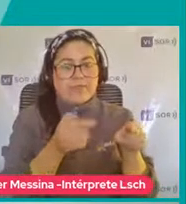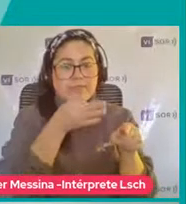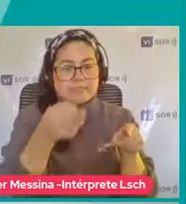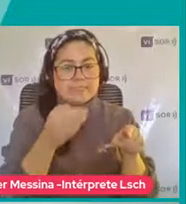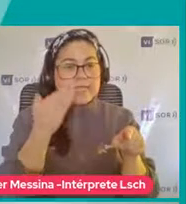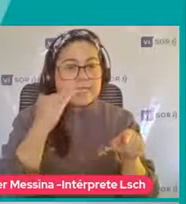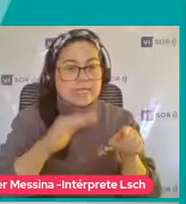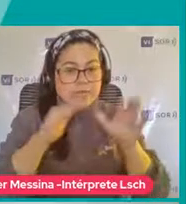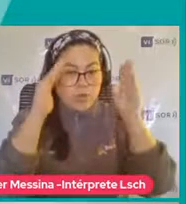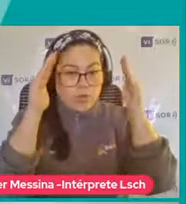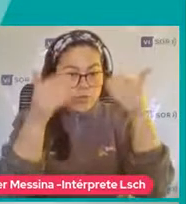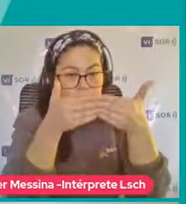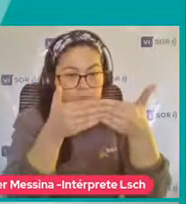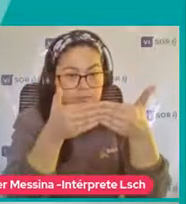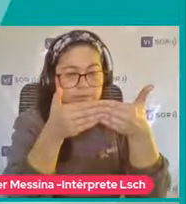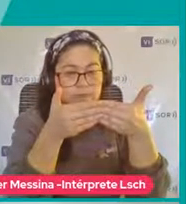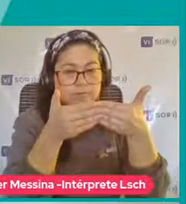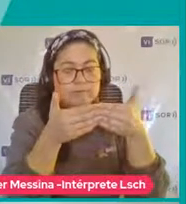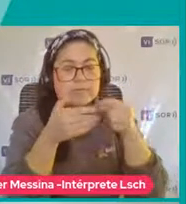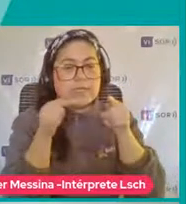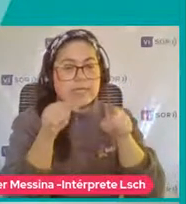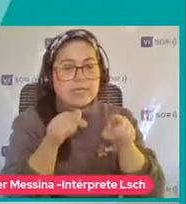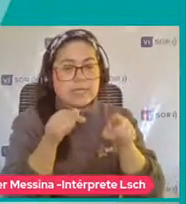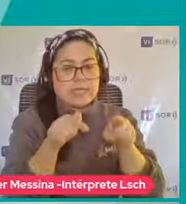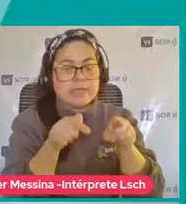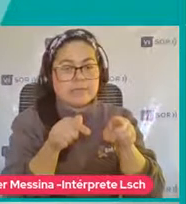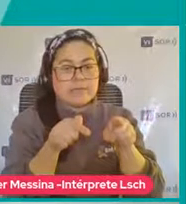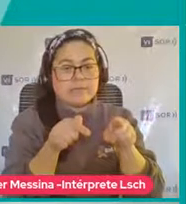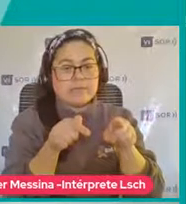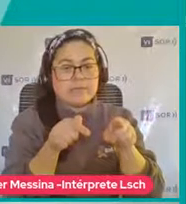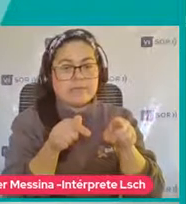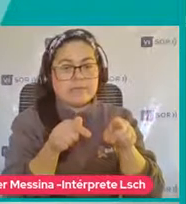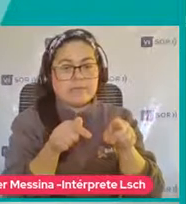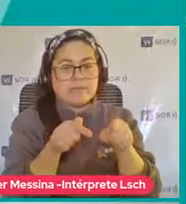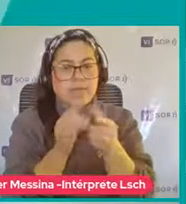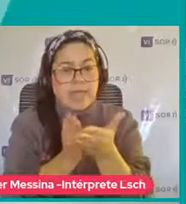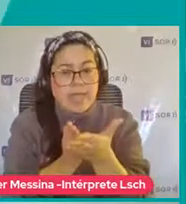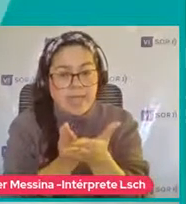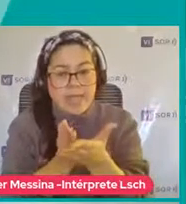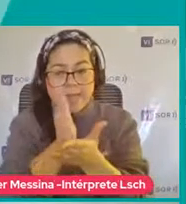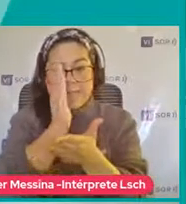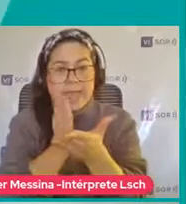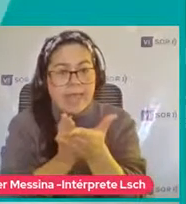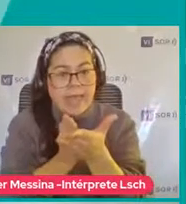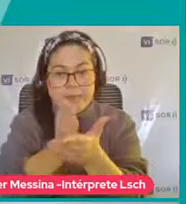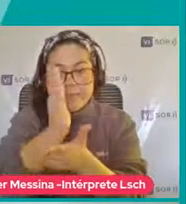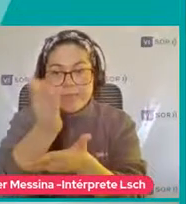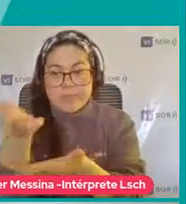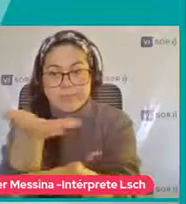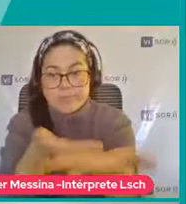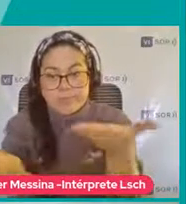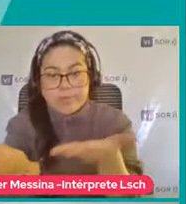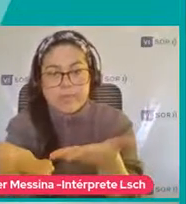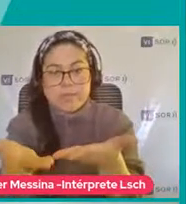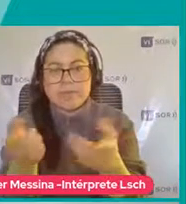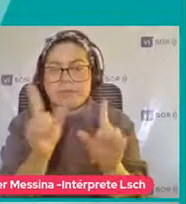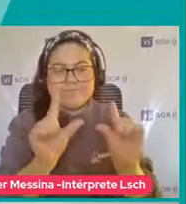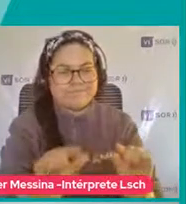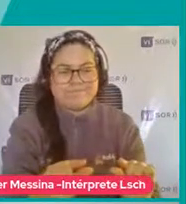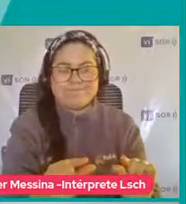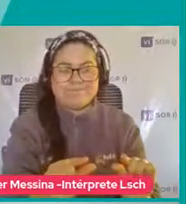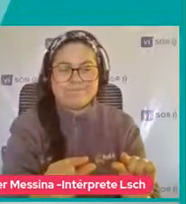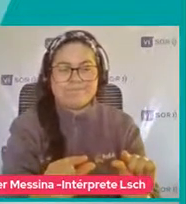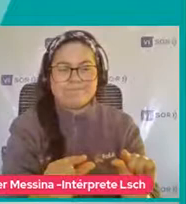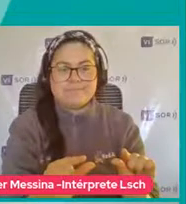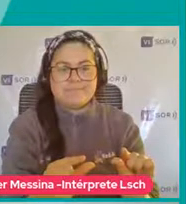O no Los niños autistas Suelen ser Menos propensos A iniciar Una interacción Con los demás Y tienden a centrarse En una